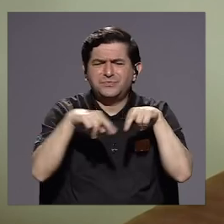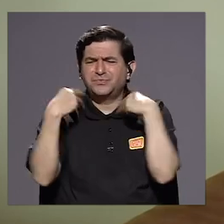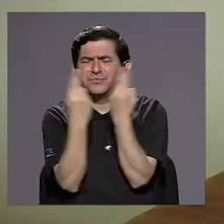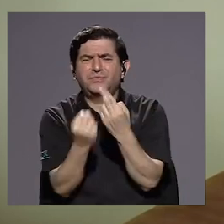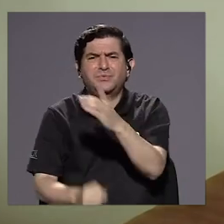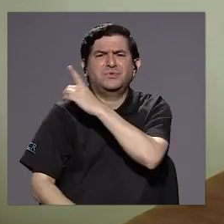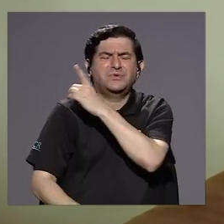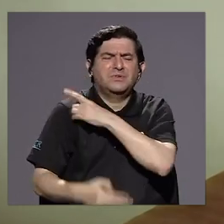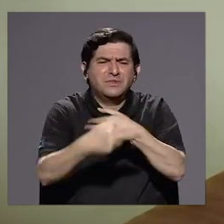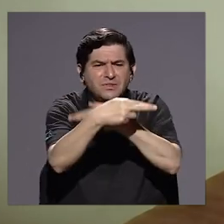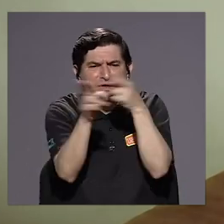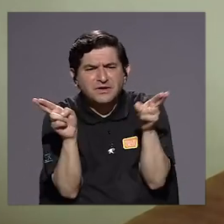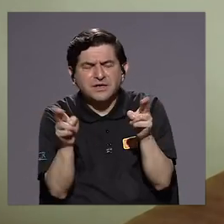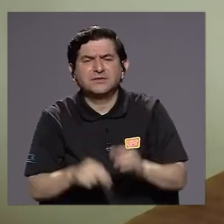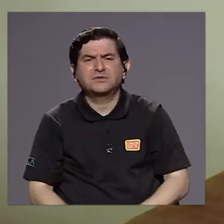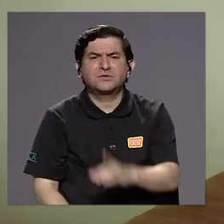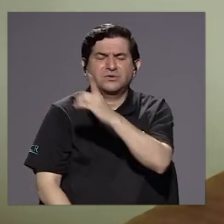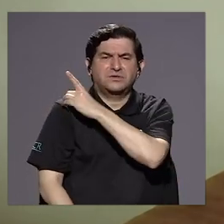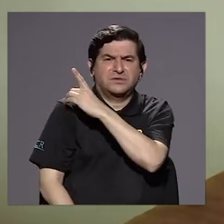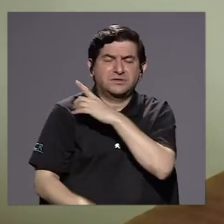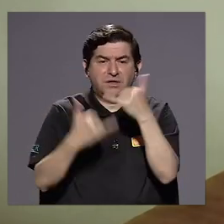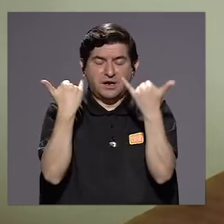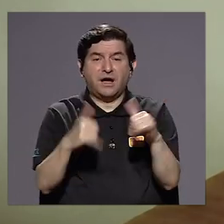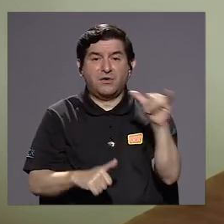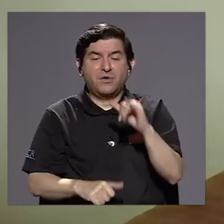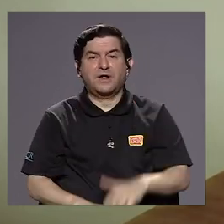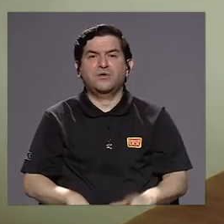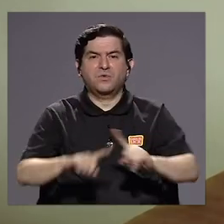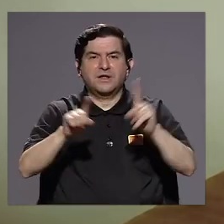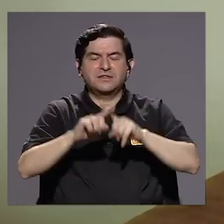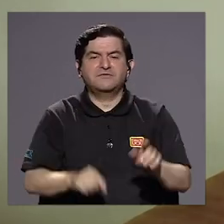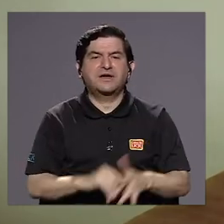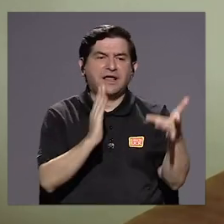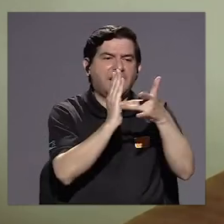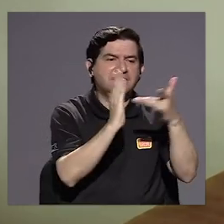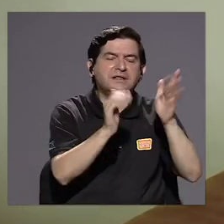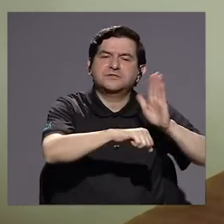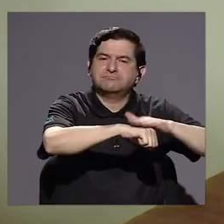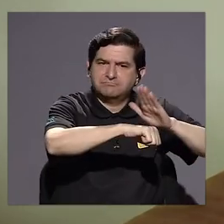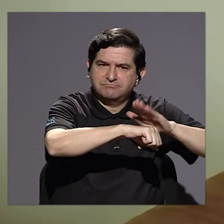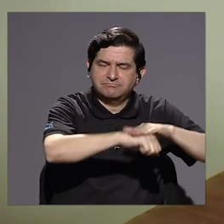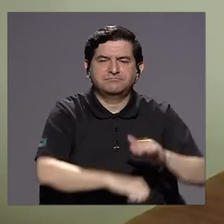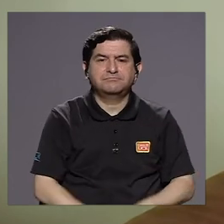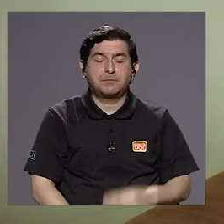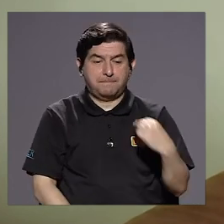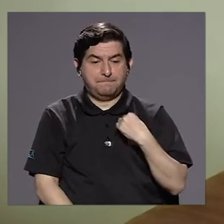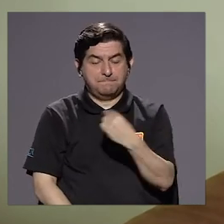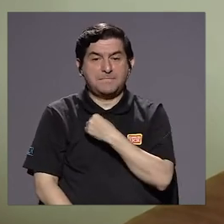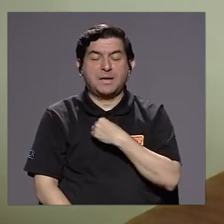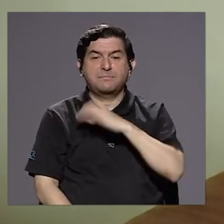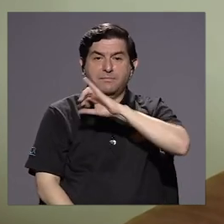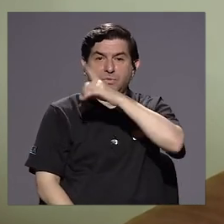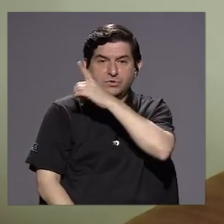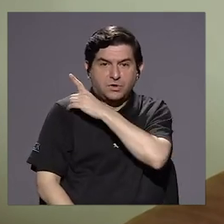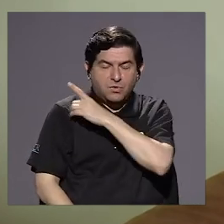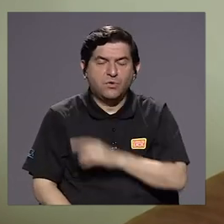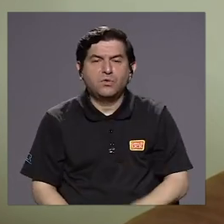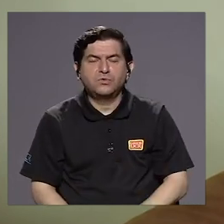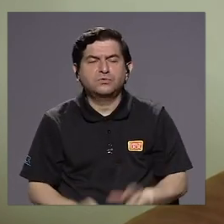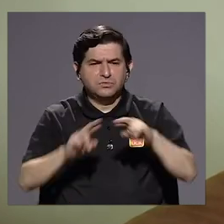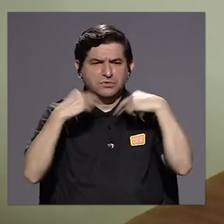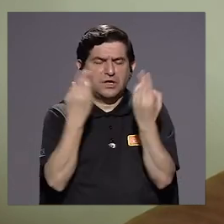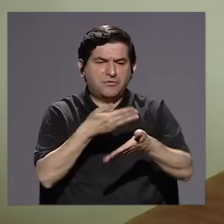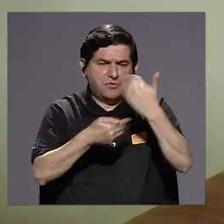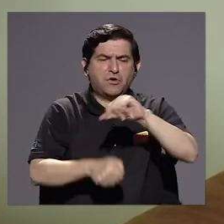directores regionales, con los directores. Ahora las mismas plataformas nos den esta oportunidad con los miembros de punta. Hemos tenido reuniones las